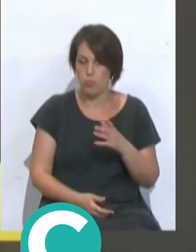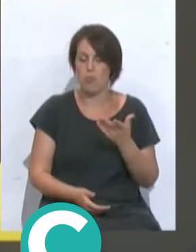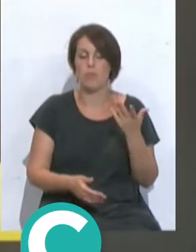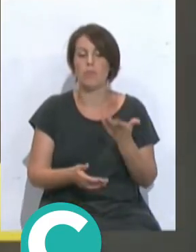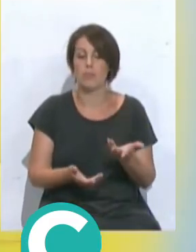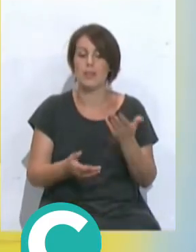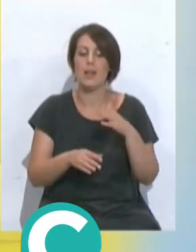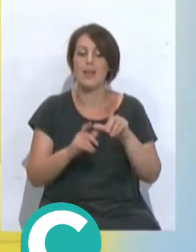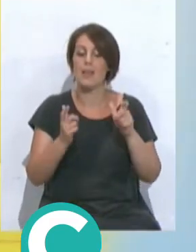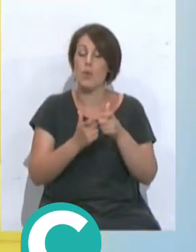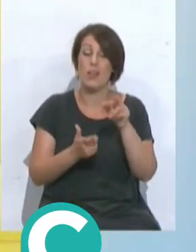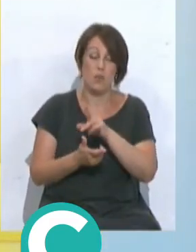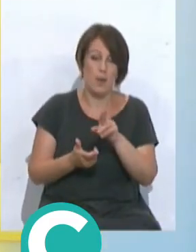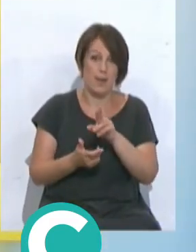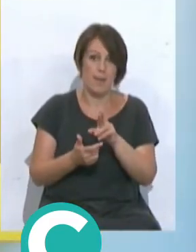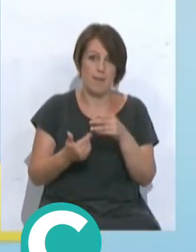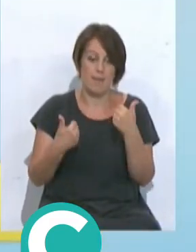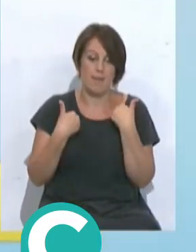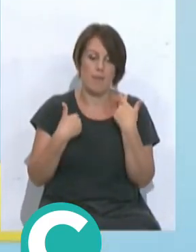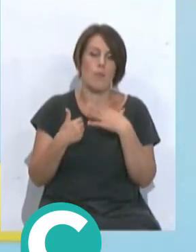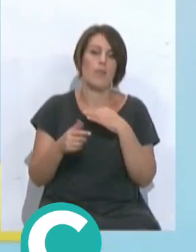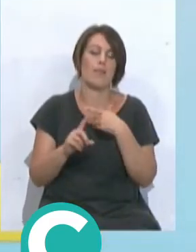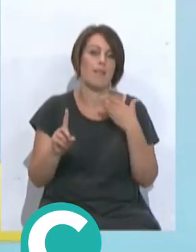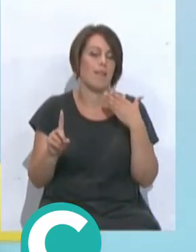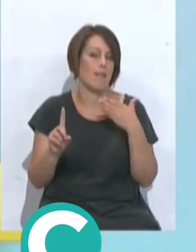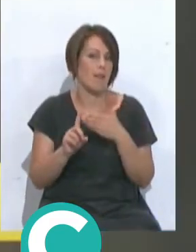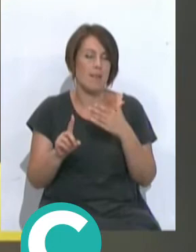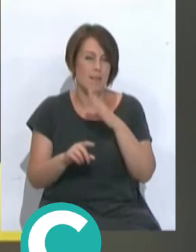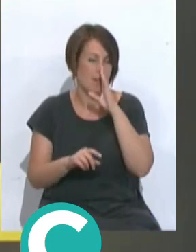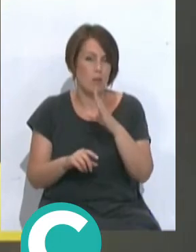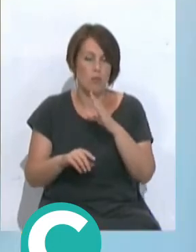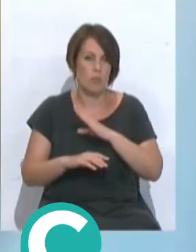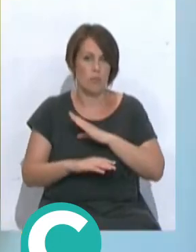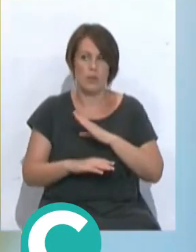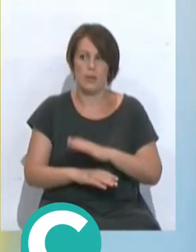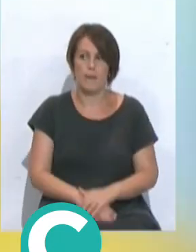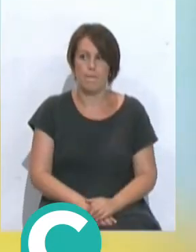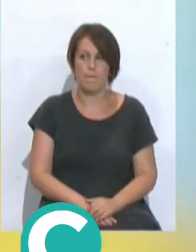ello, el equipo que la recupera puede atacar directamente en la portería que tiene.